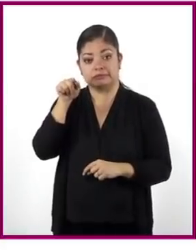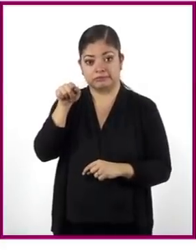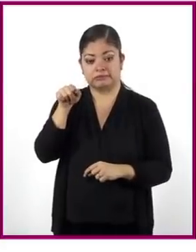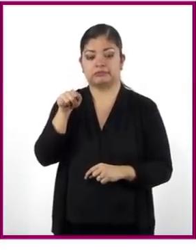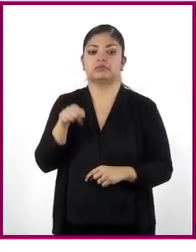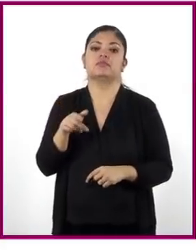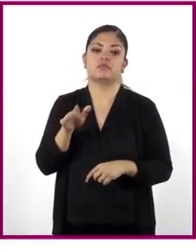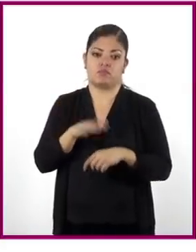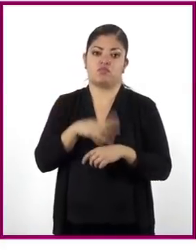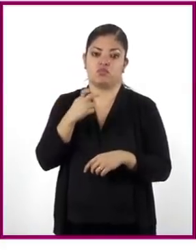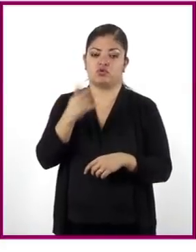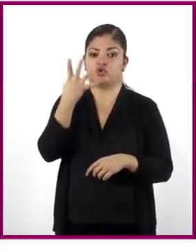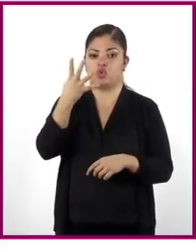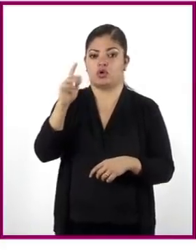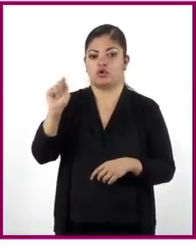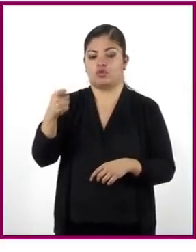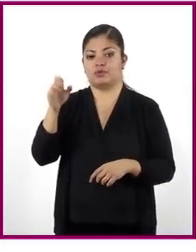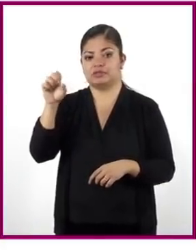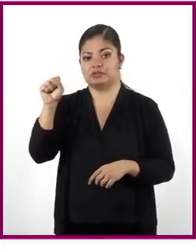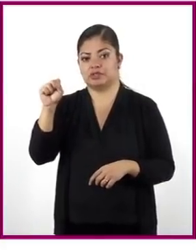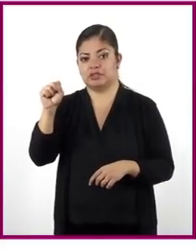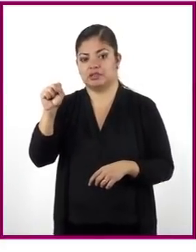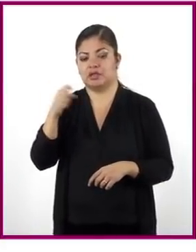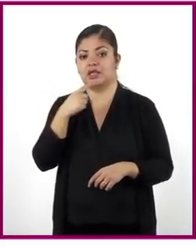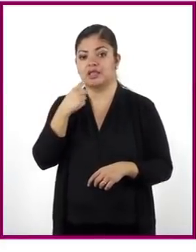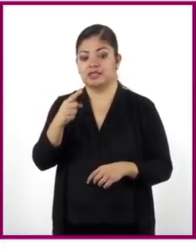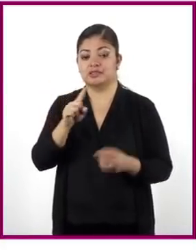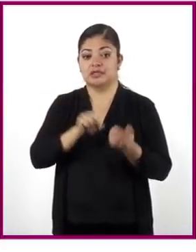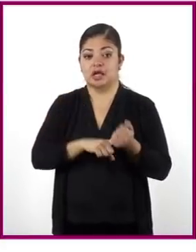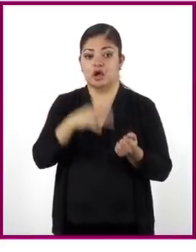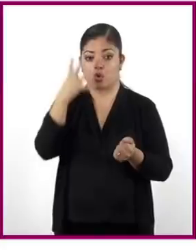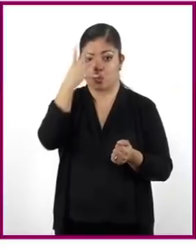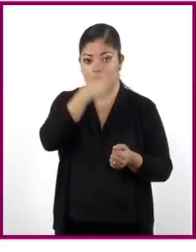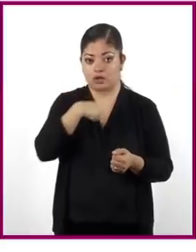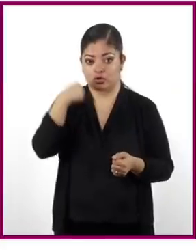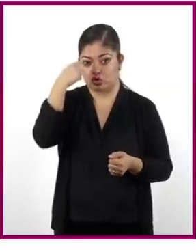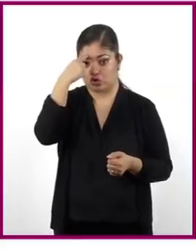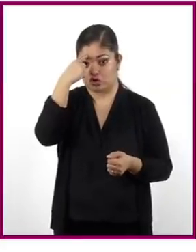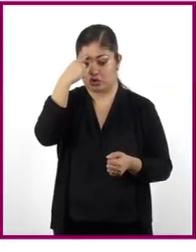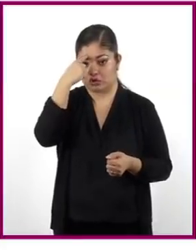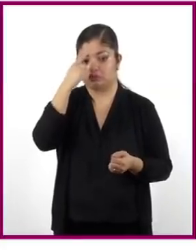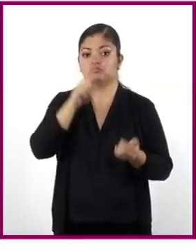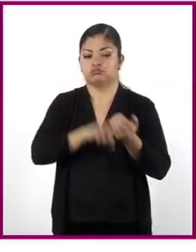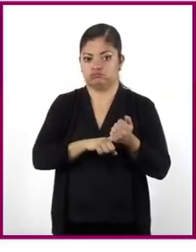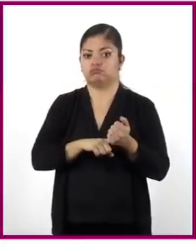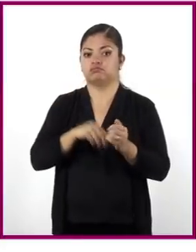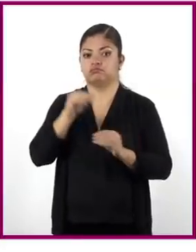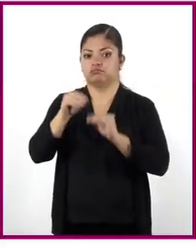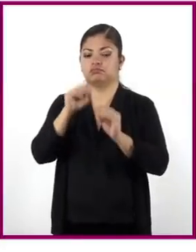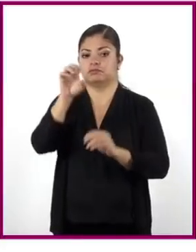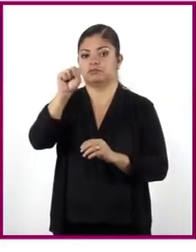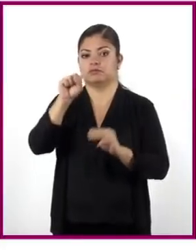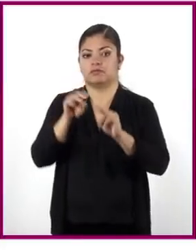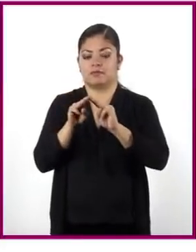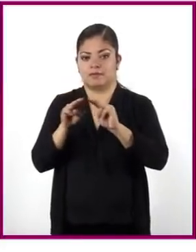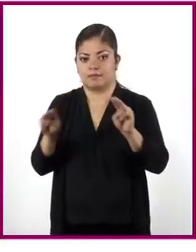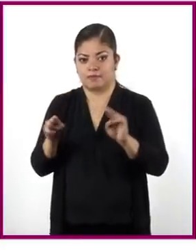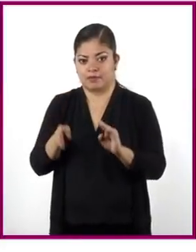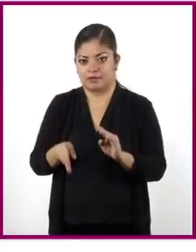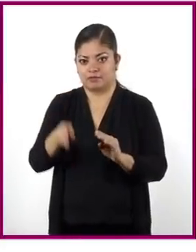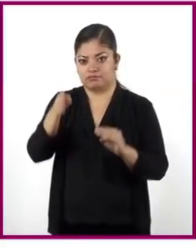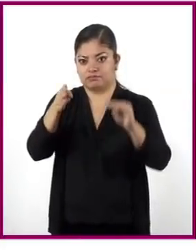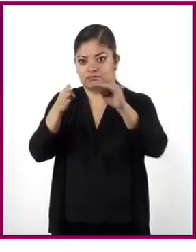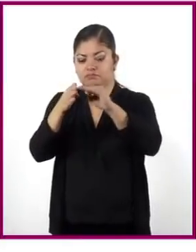Entonces, 4,60 nos dice que en 4 horas se instalaron 60 metros de cercado.